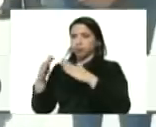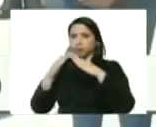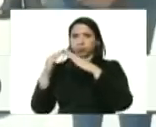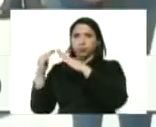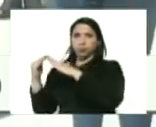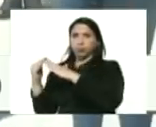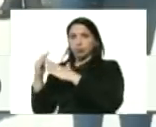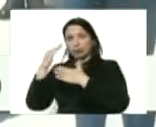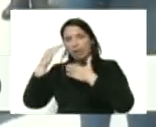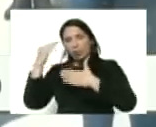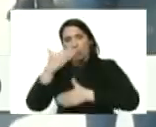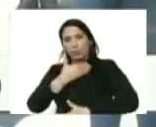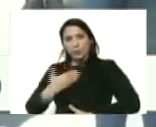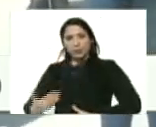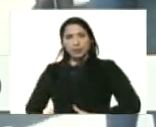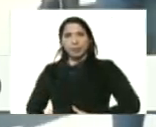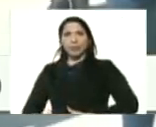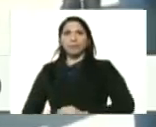saludos presidente